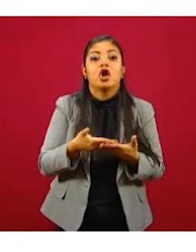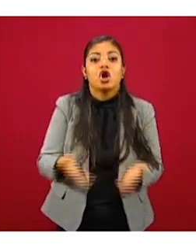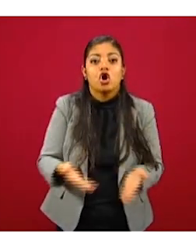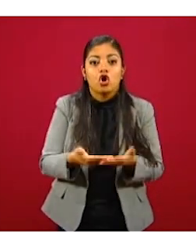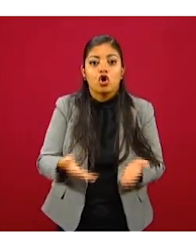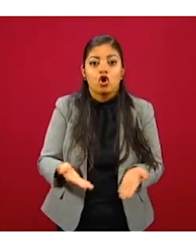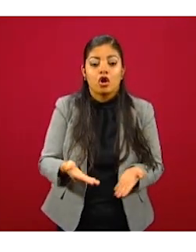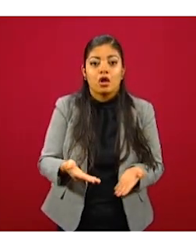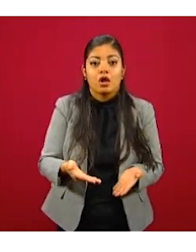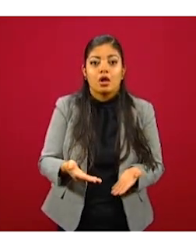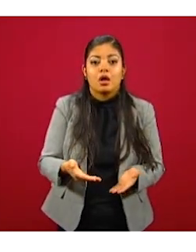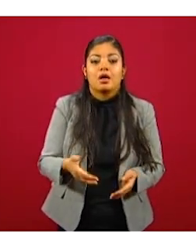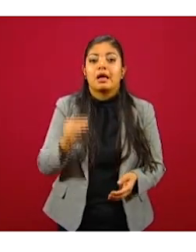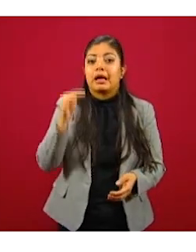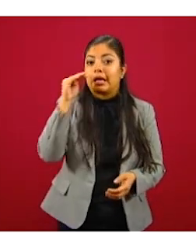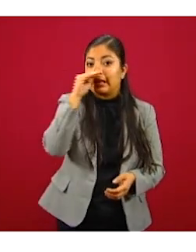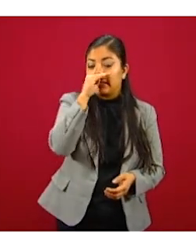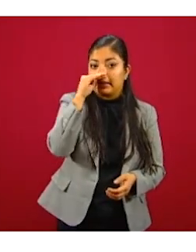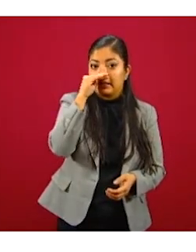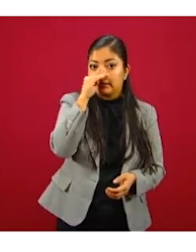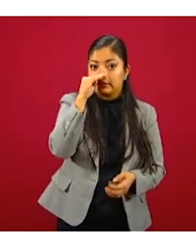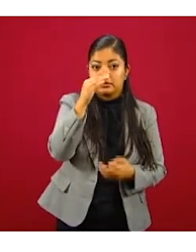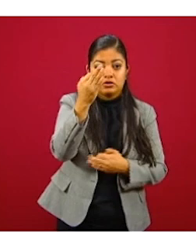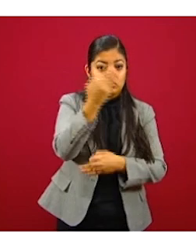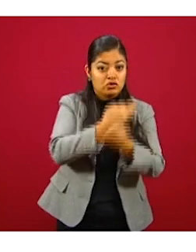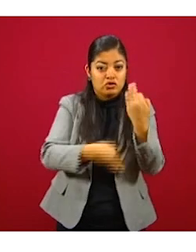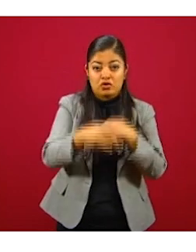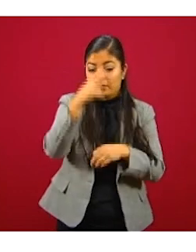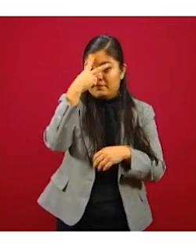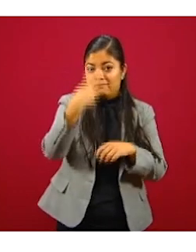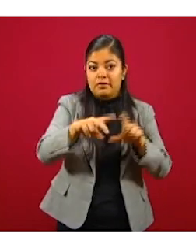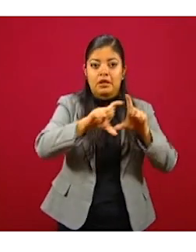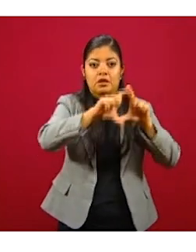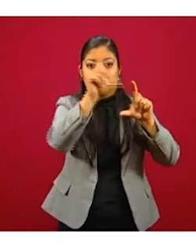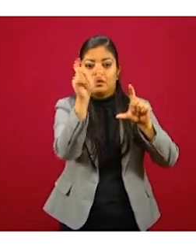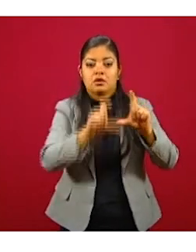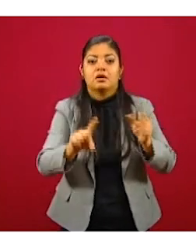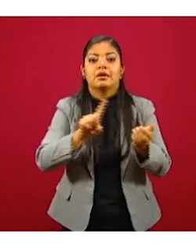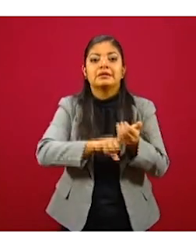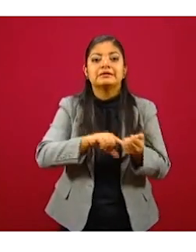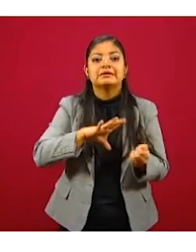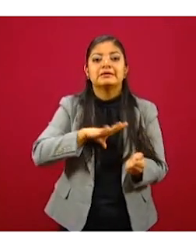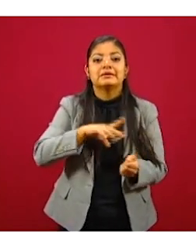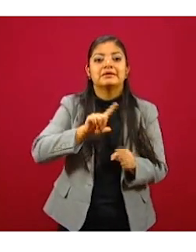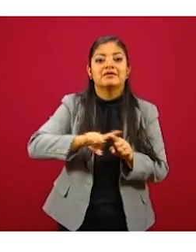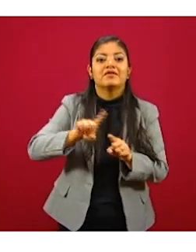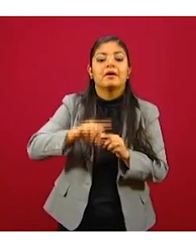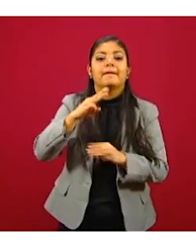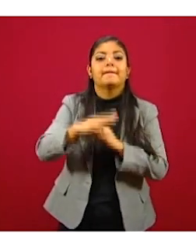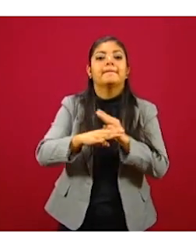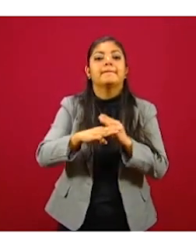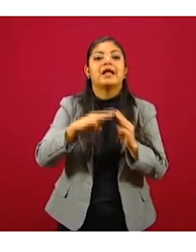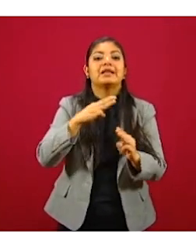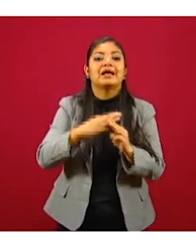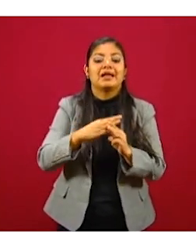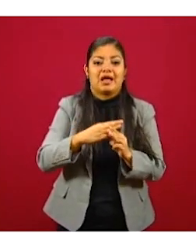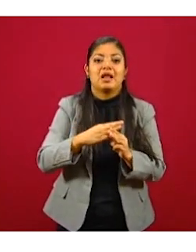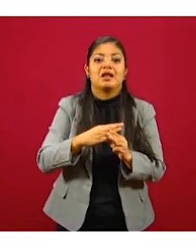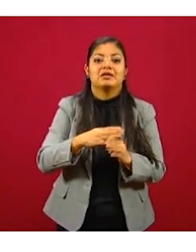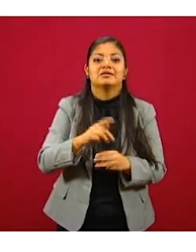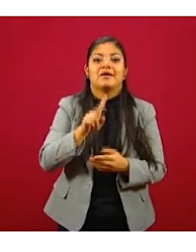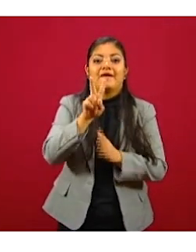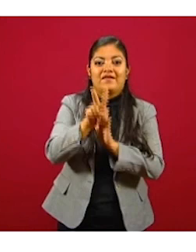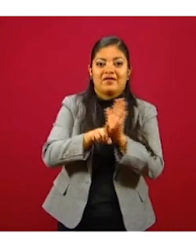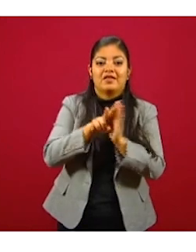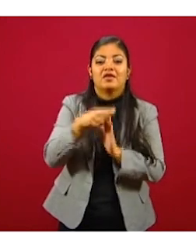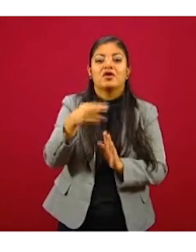disposición gratuita de todo el país estos materiales en videos de telerehabilitación,